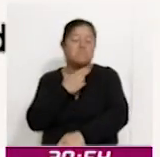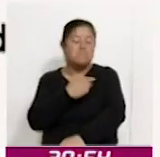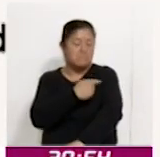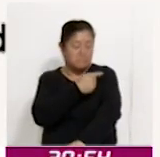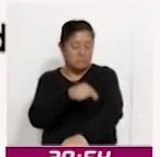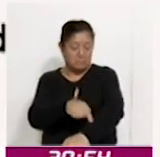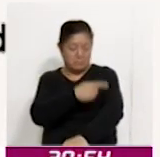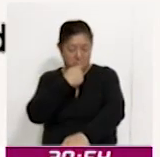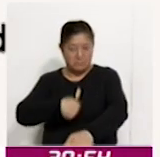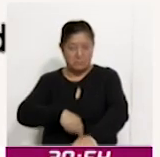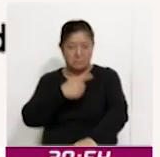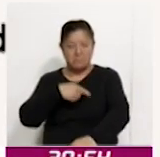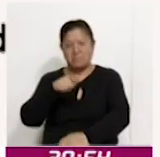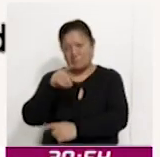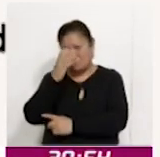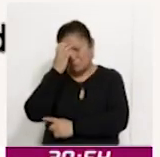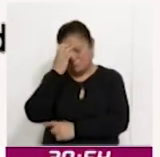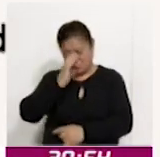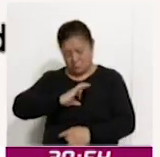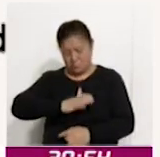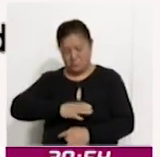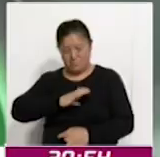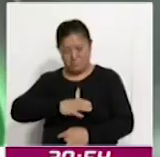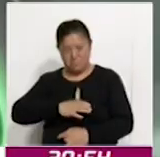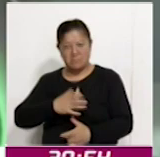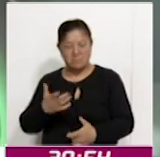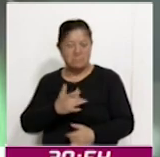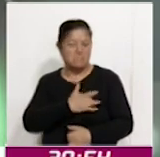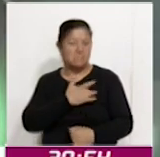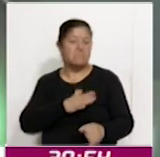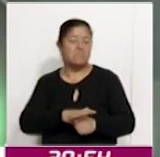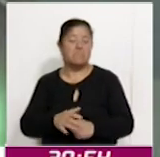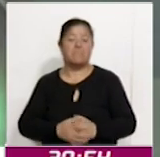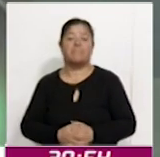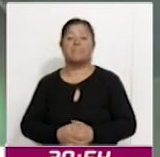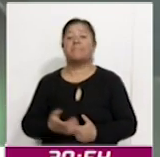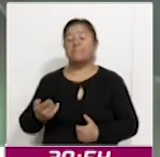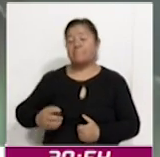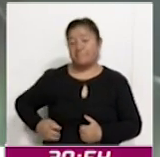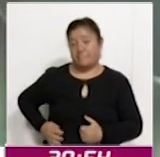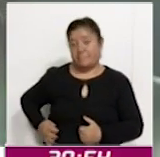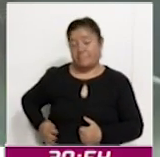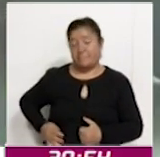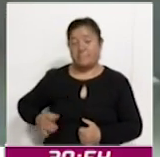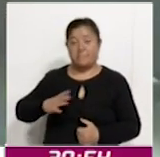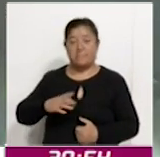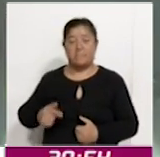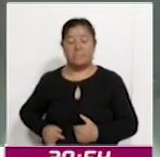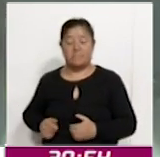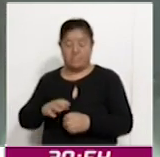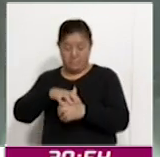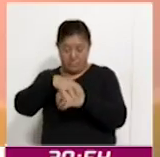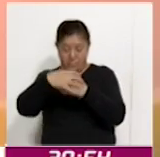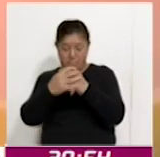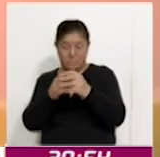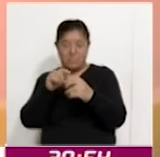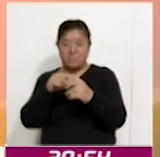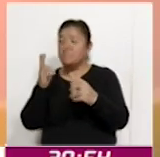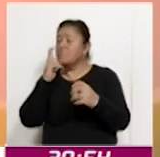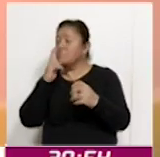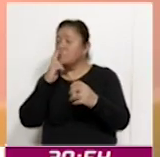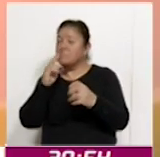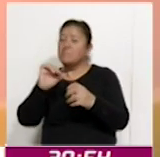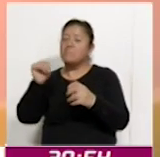cáncer de páncreas y cuáles son sus síntomas? El cáncer de páncreas se forma en los tejidos de este órgano. Fumar y ciertos